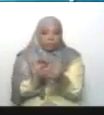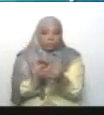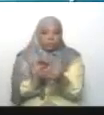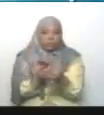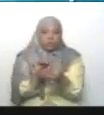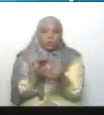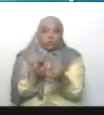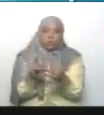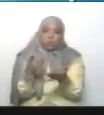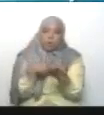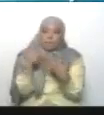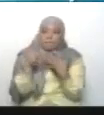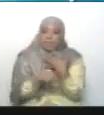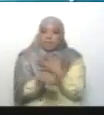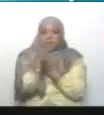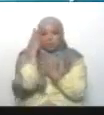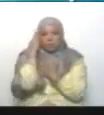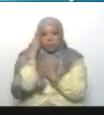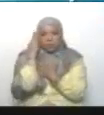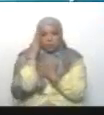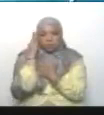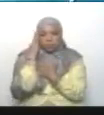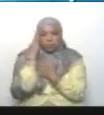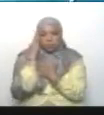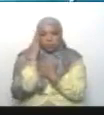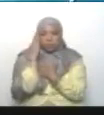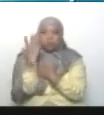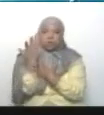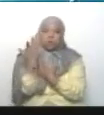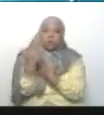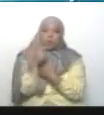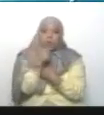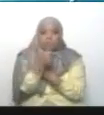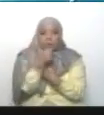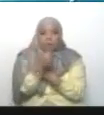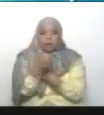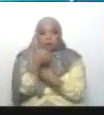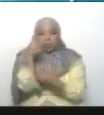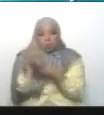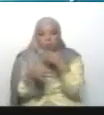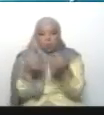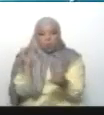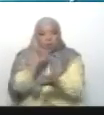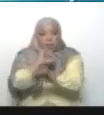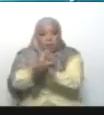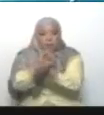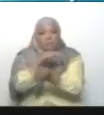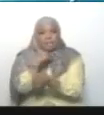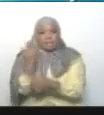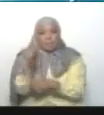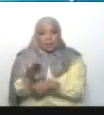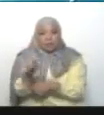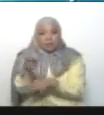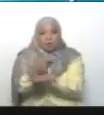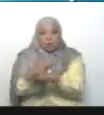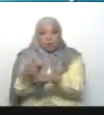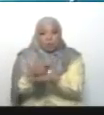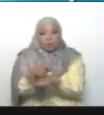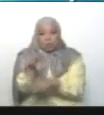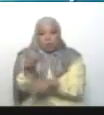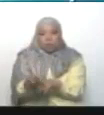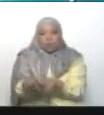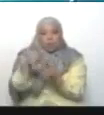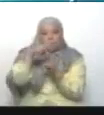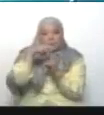Y él venía con el plan, parte de lo que él declara, capturar y matar al gobernador del